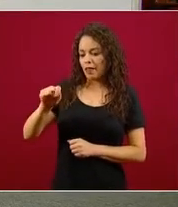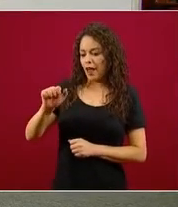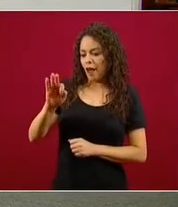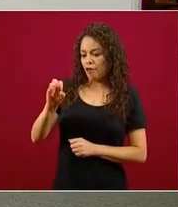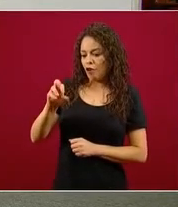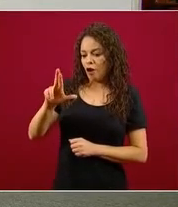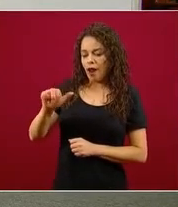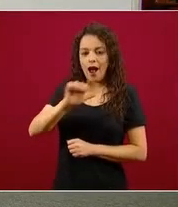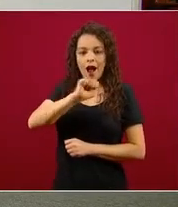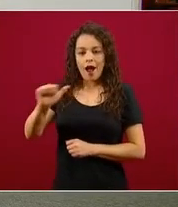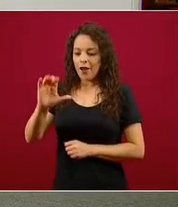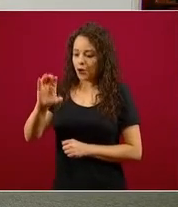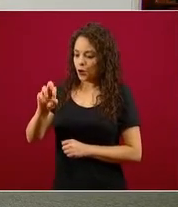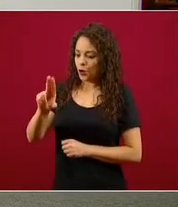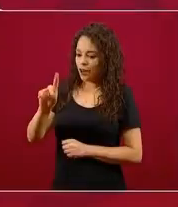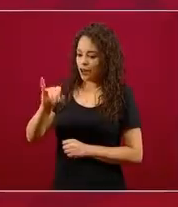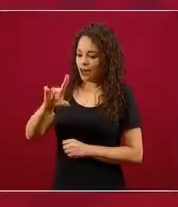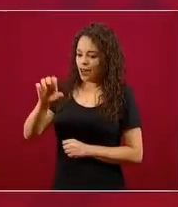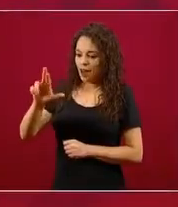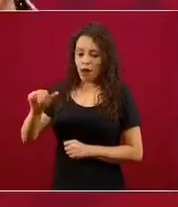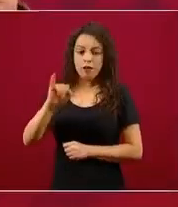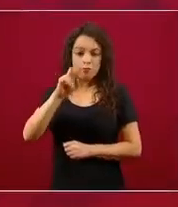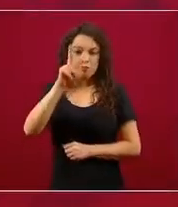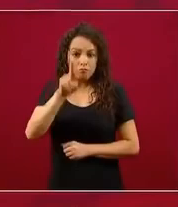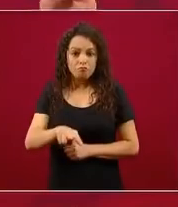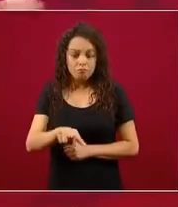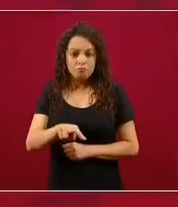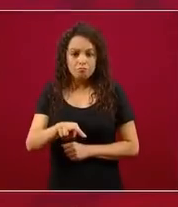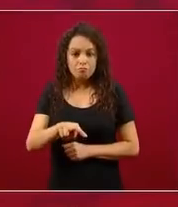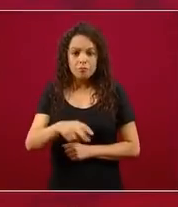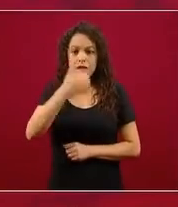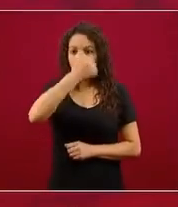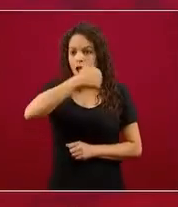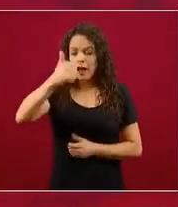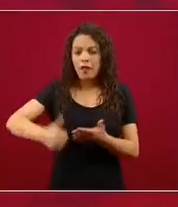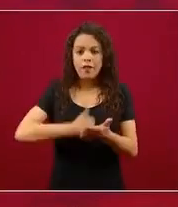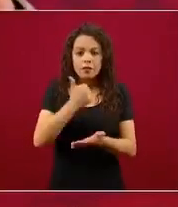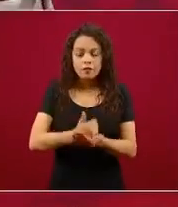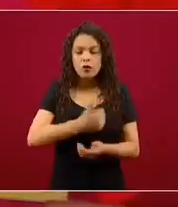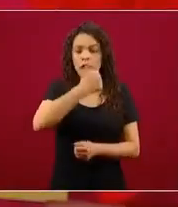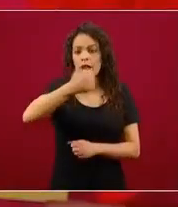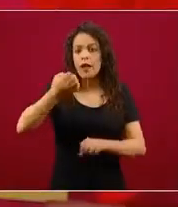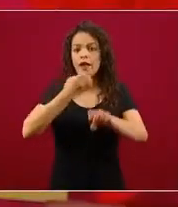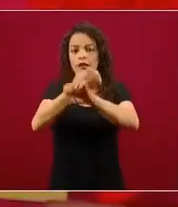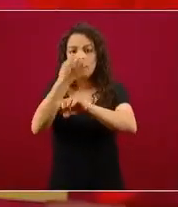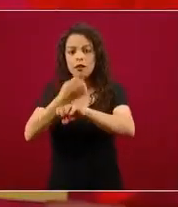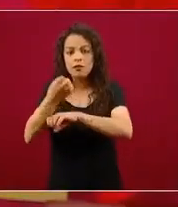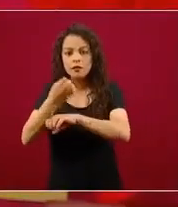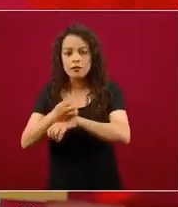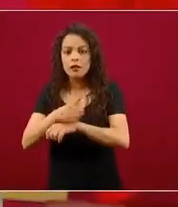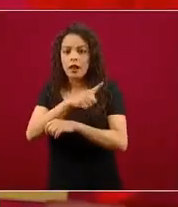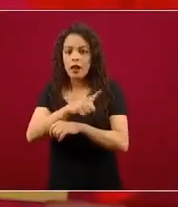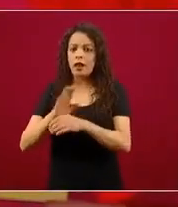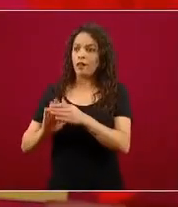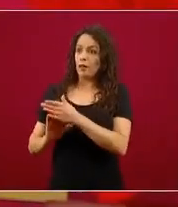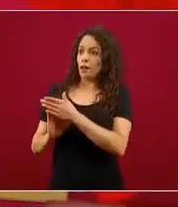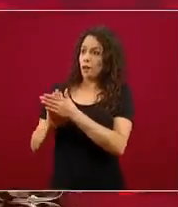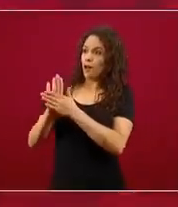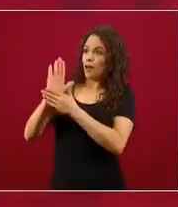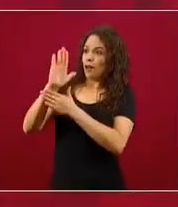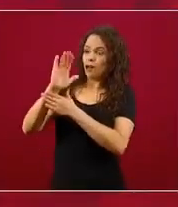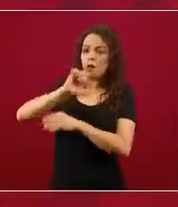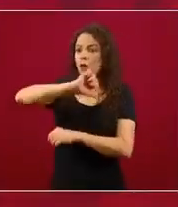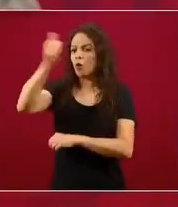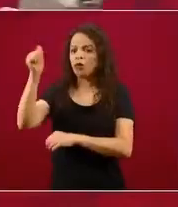montañas, cada ciudad, cada estado tiene su… cuando una ya va bajando, la siguiente puede estar subiendo, así se comporta